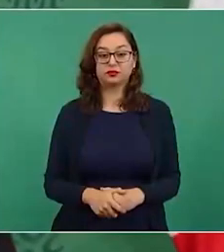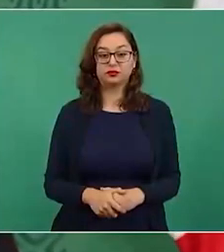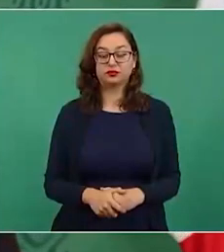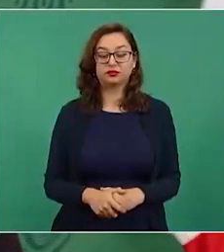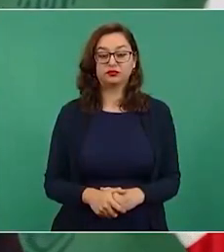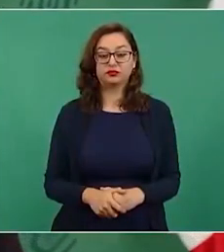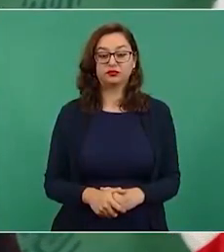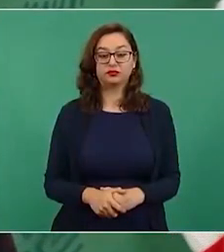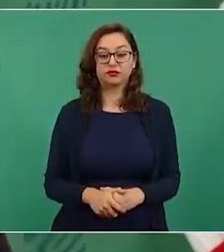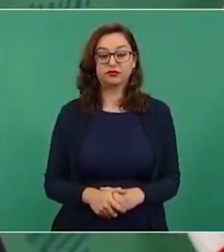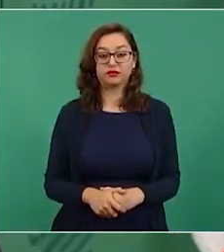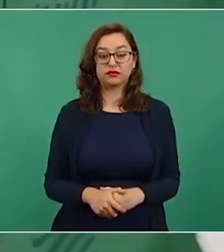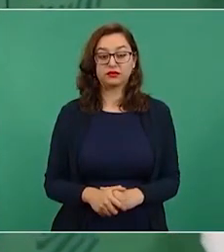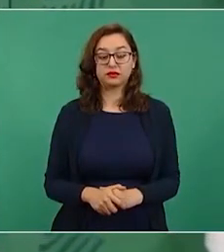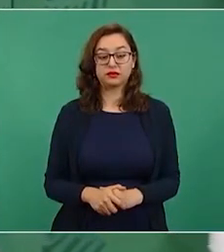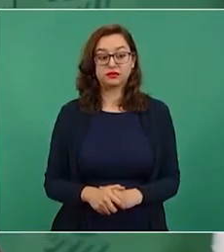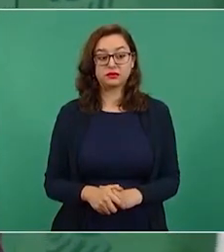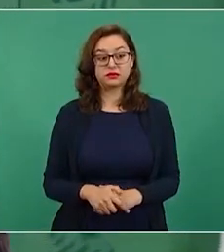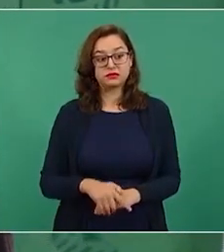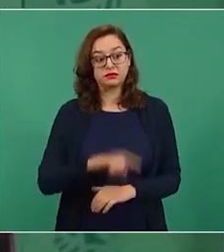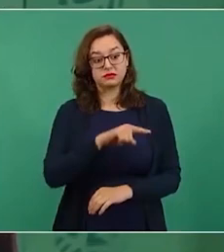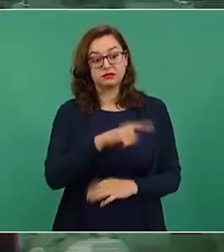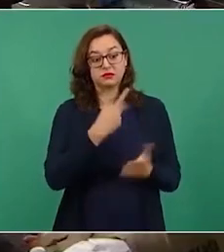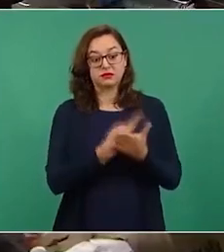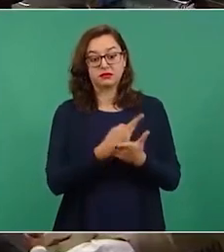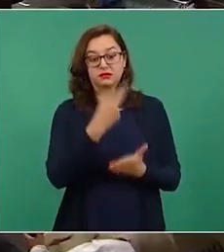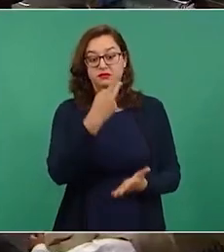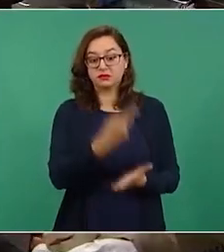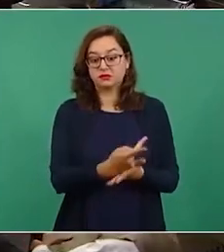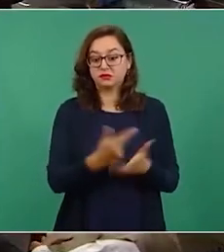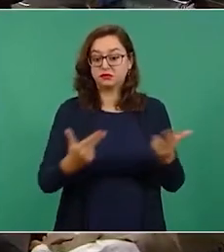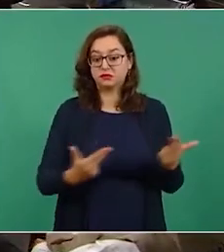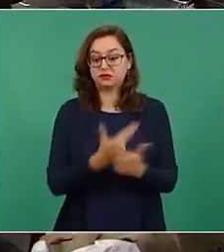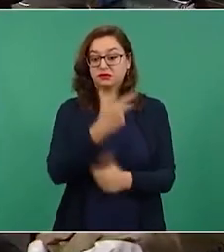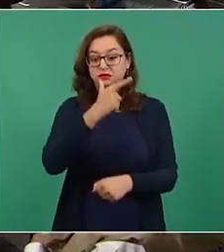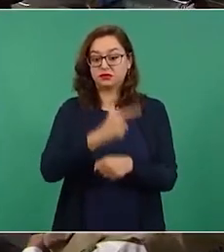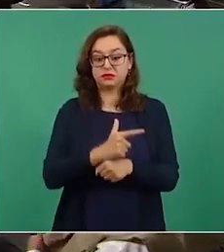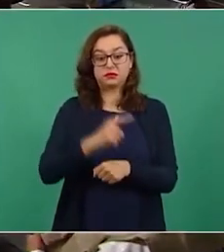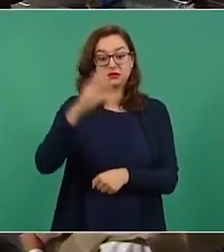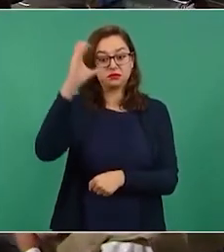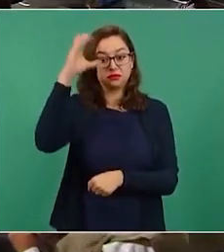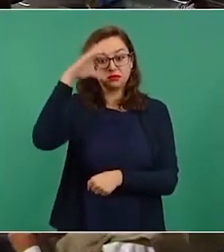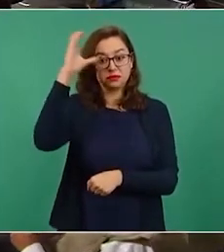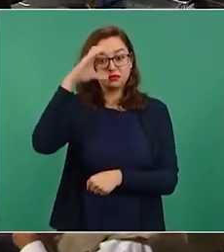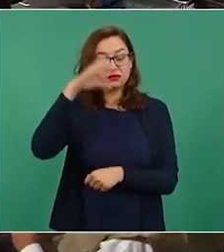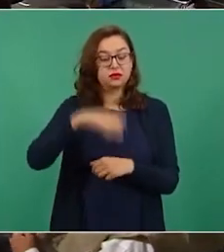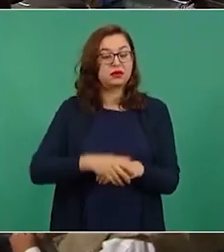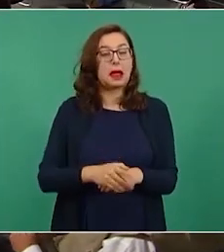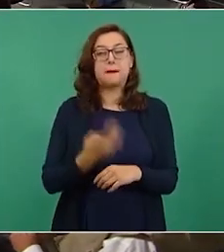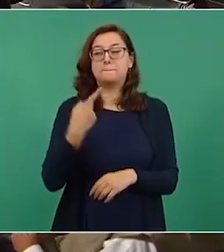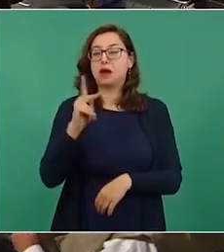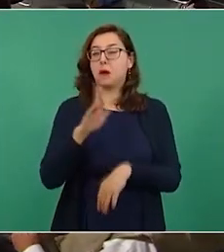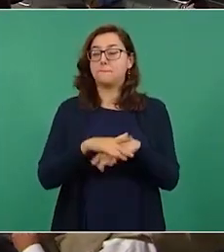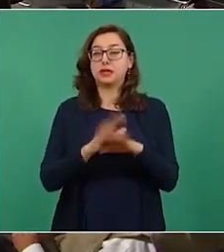El Premio Nacional de Ciencia, pero sobre todo,